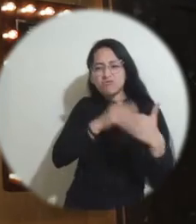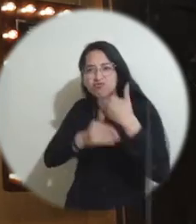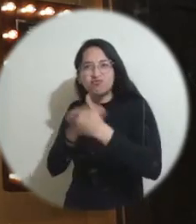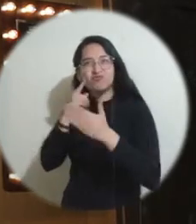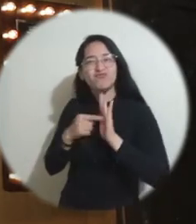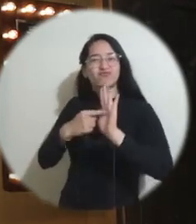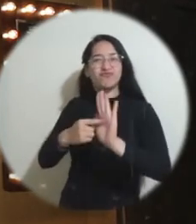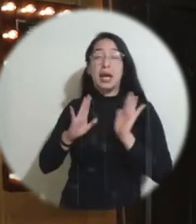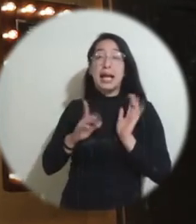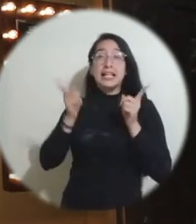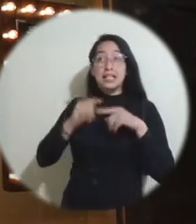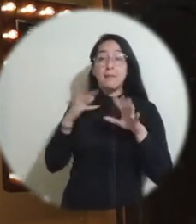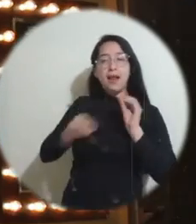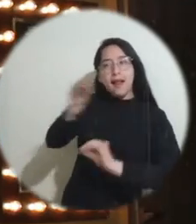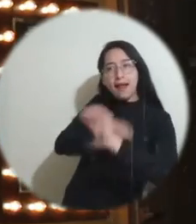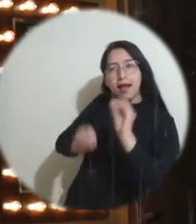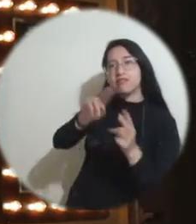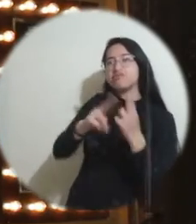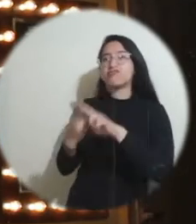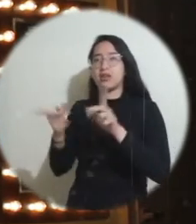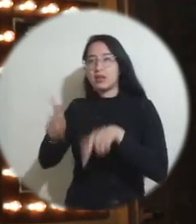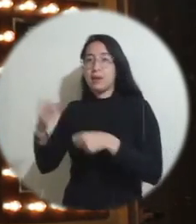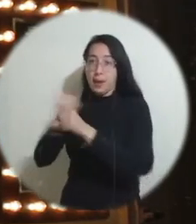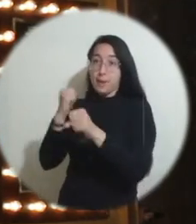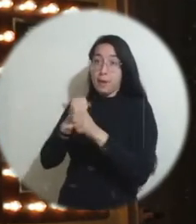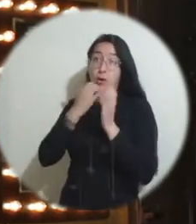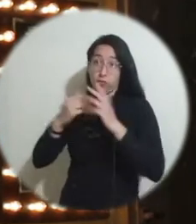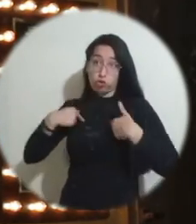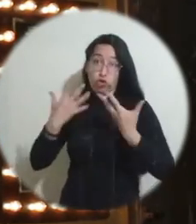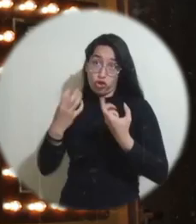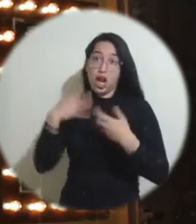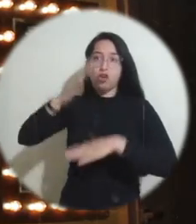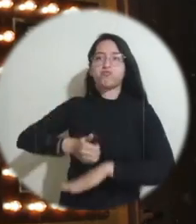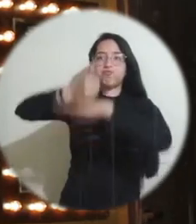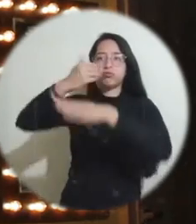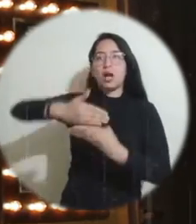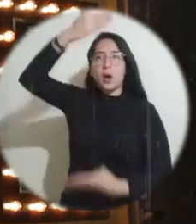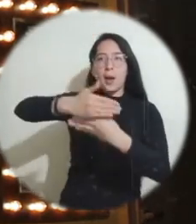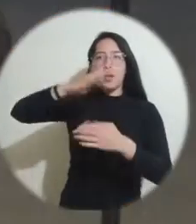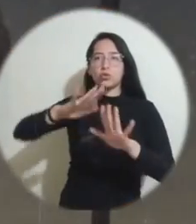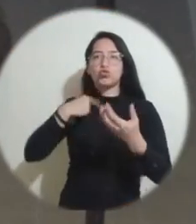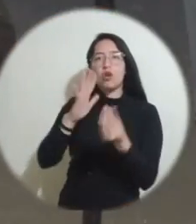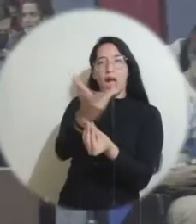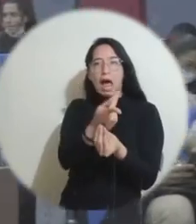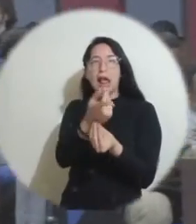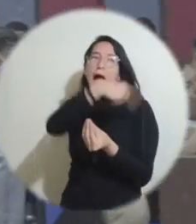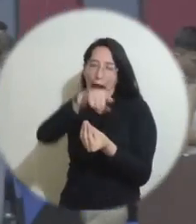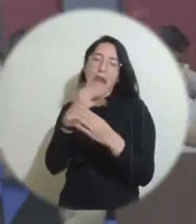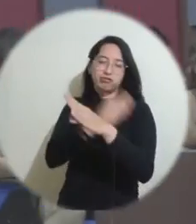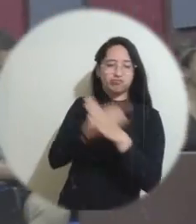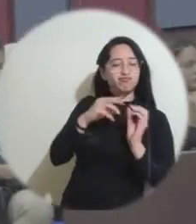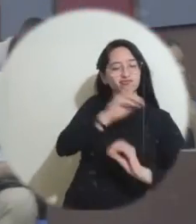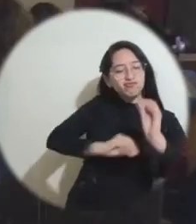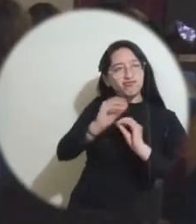bonito ser parte como de estos procesos. Y era esta preparación a nuestro mundo laboral si íbamos a ser directores de arte. Creo que